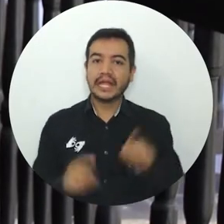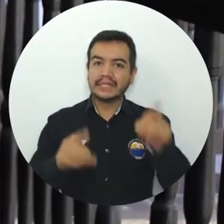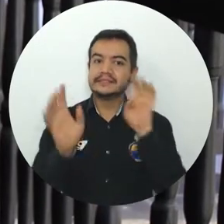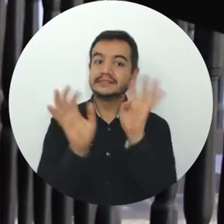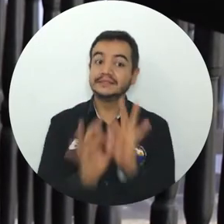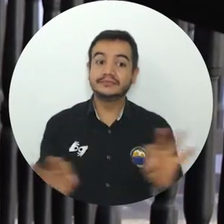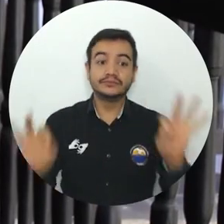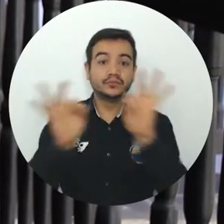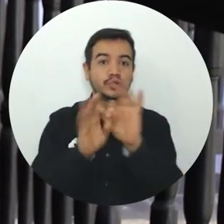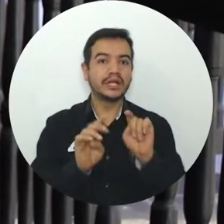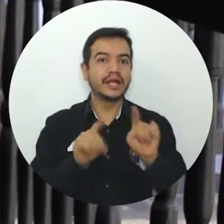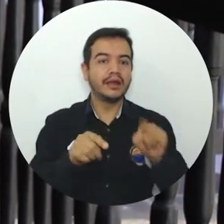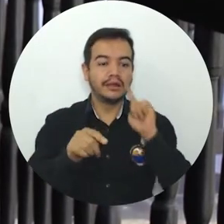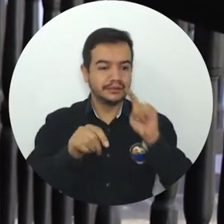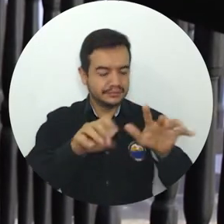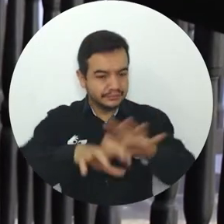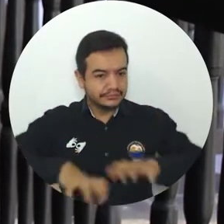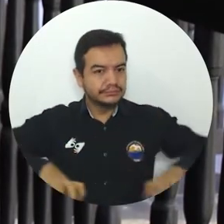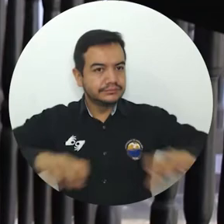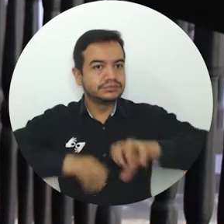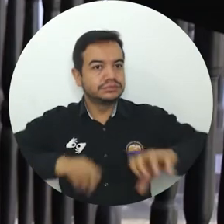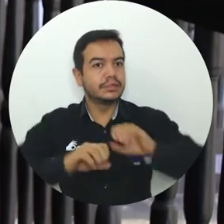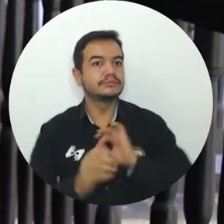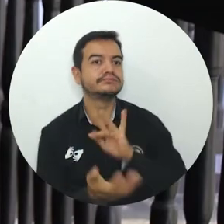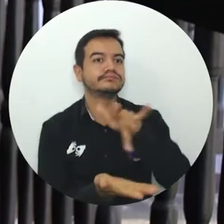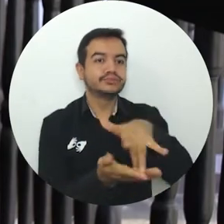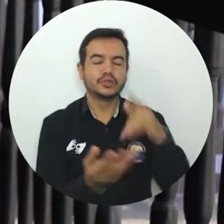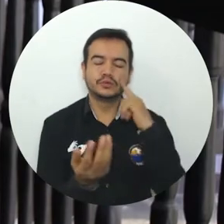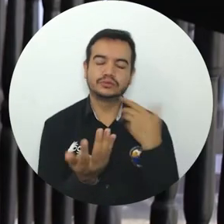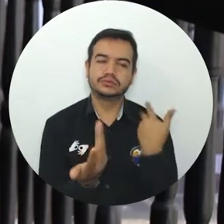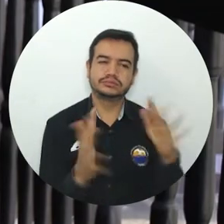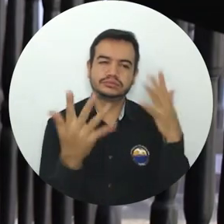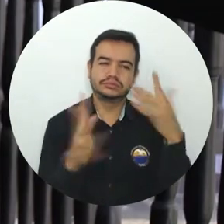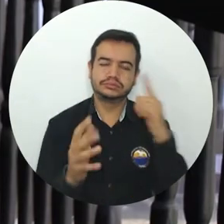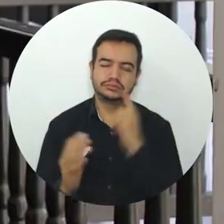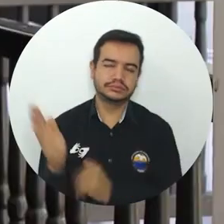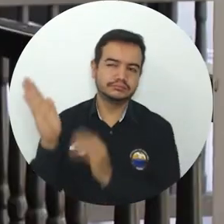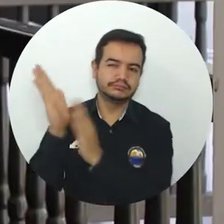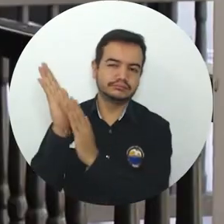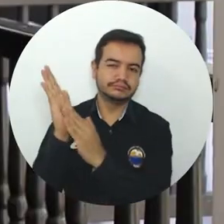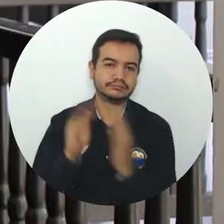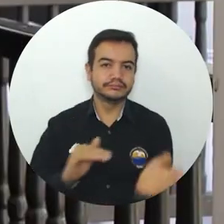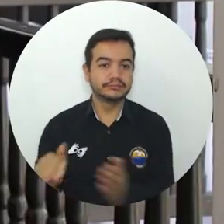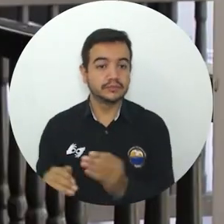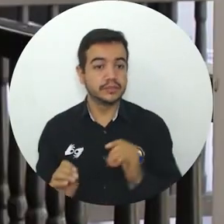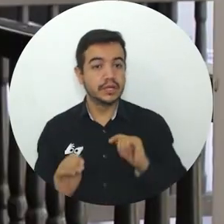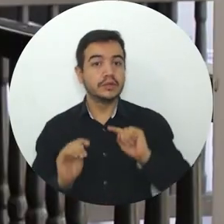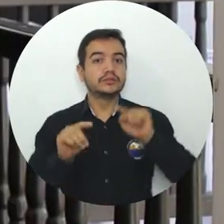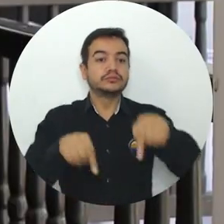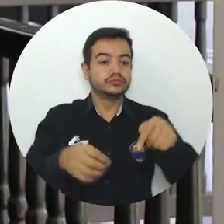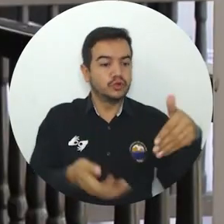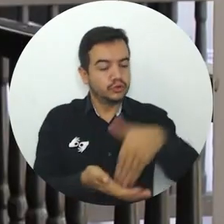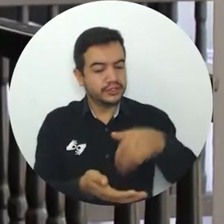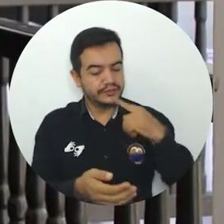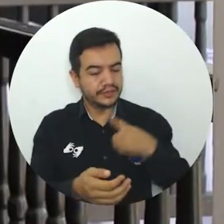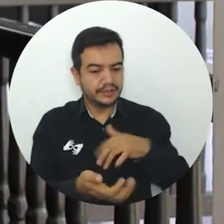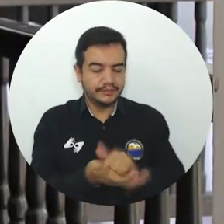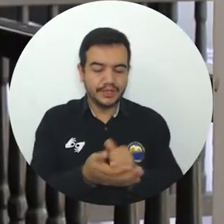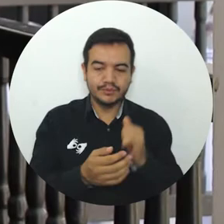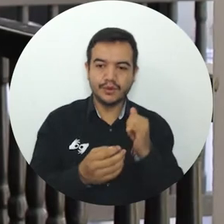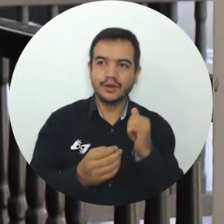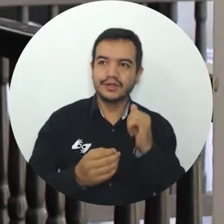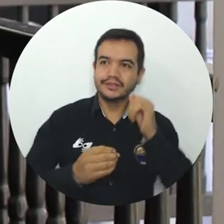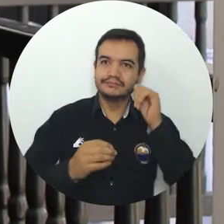sin duda alguna es una actividad que hay que rescatar y aplaudir. Volver a las bases de nuestra cultura, de nuestras